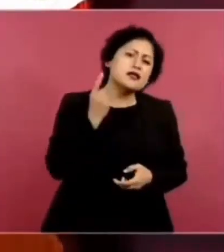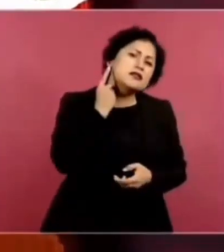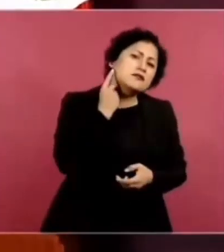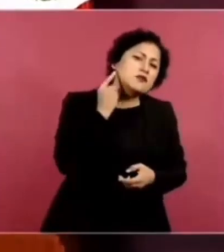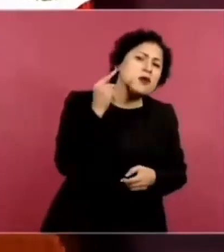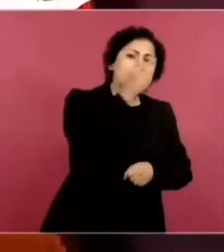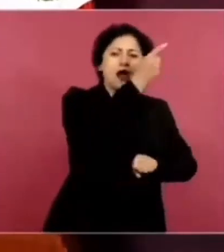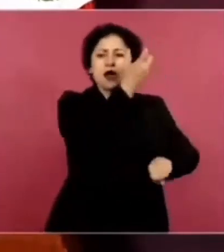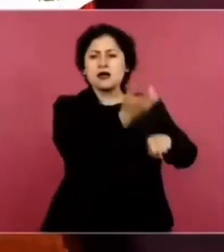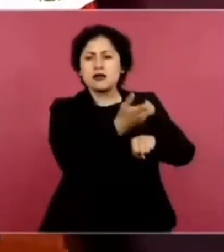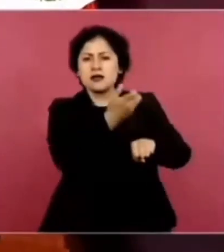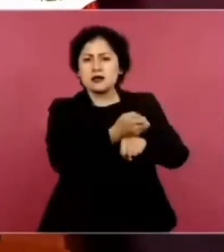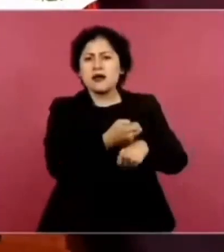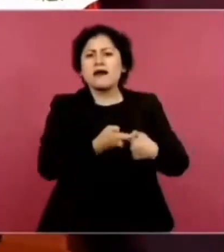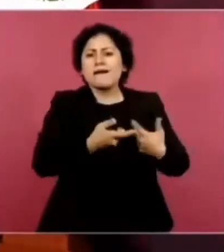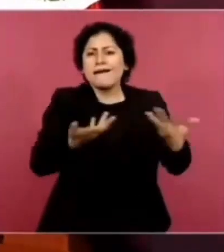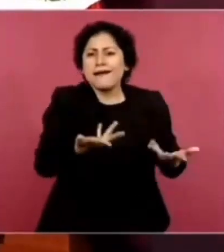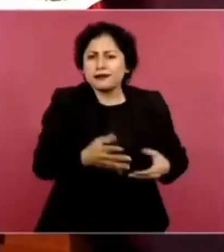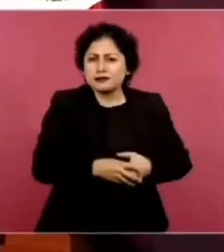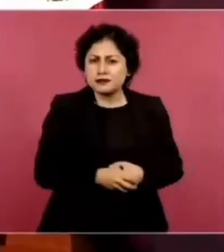Sin ninguna razón.